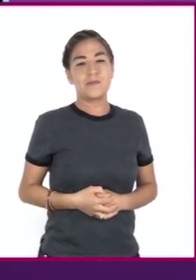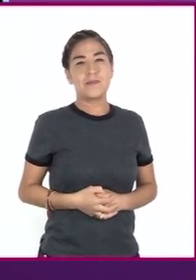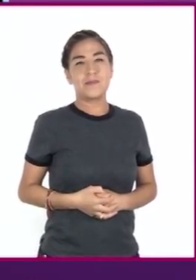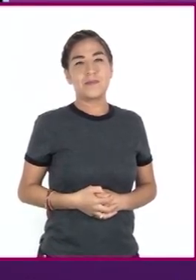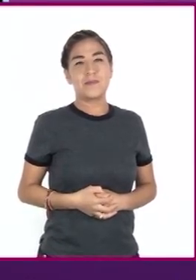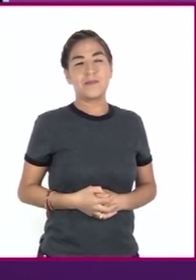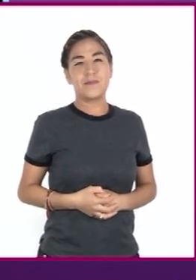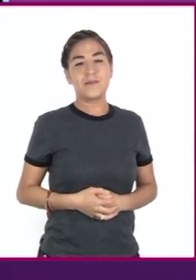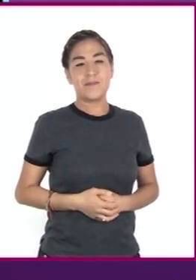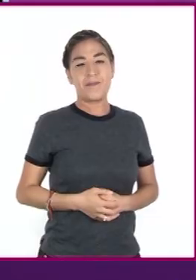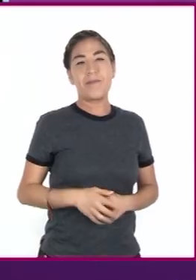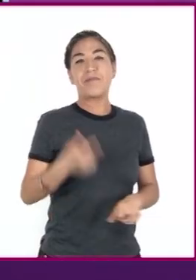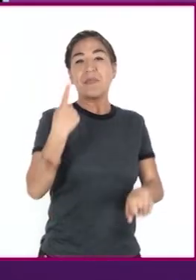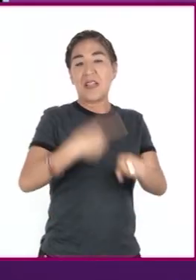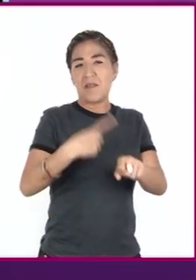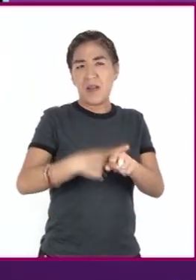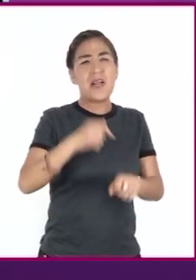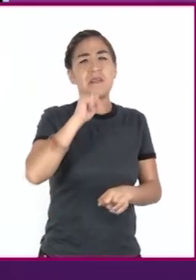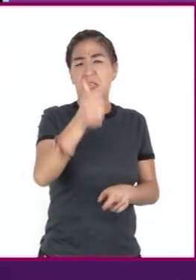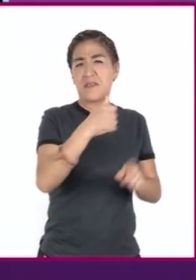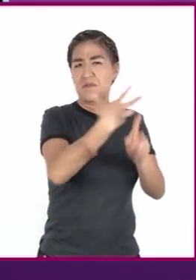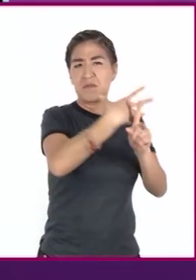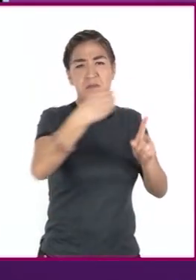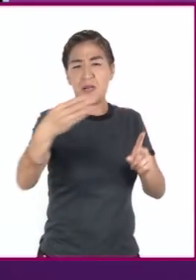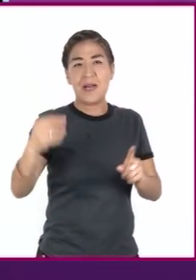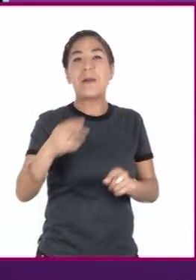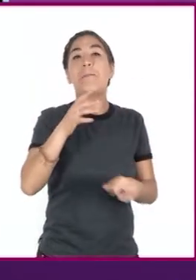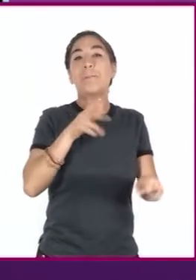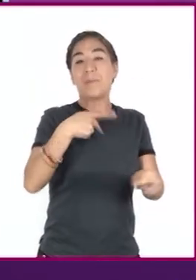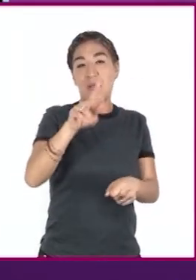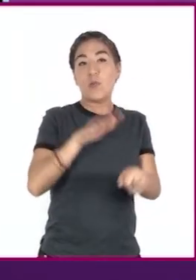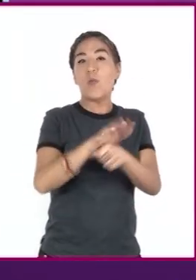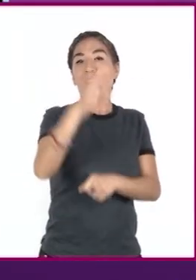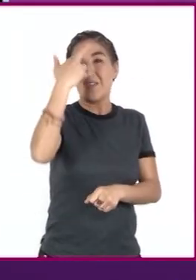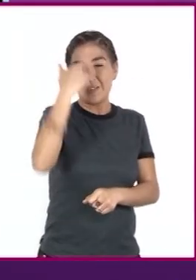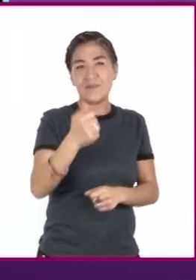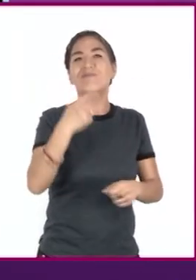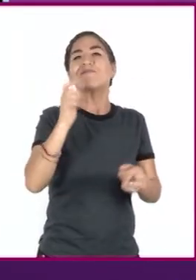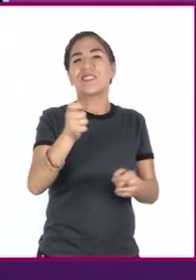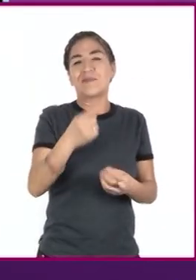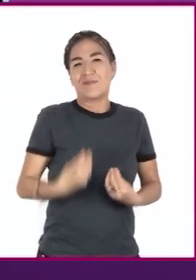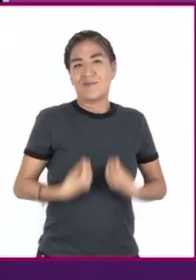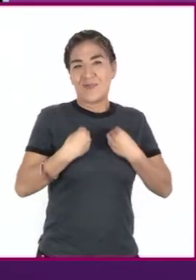Son enfermedades no transmisibles, ocasionadas por nuestros estilos de vida.